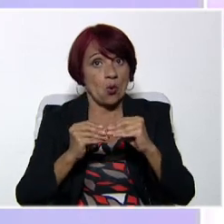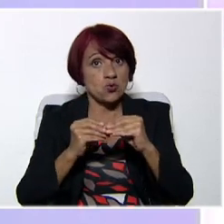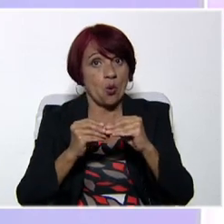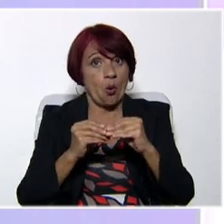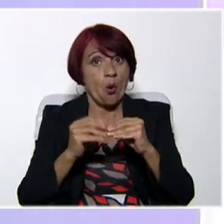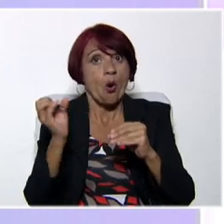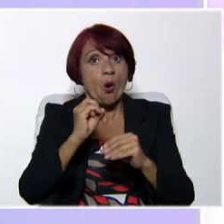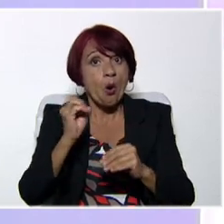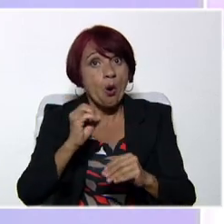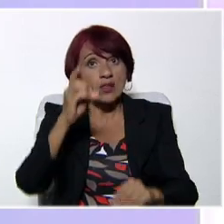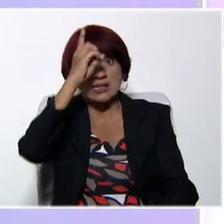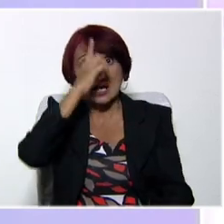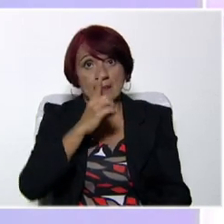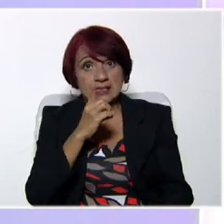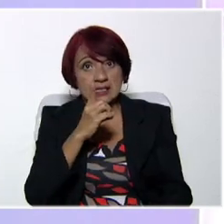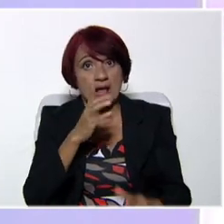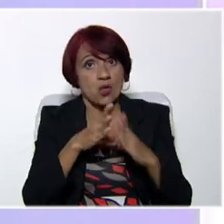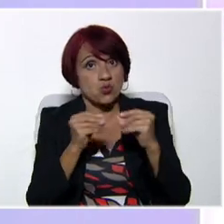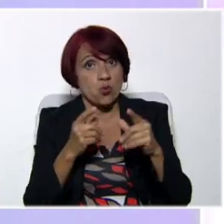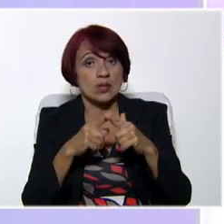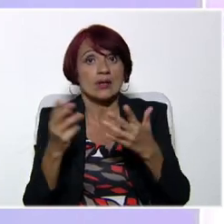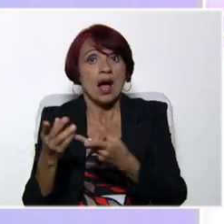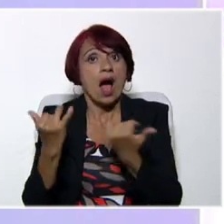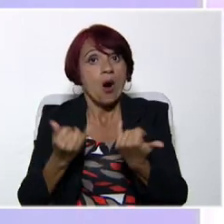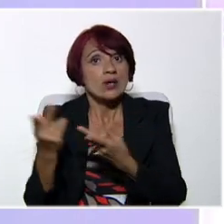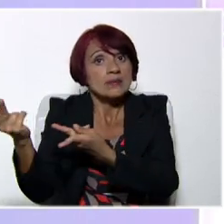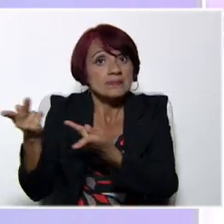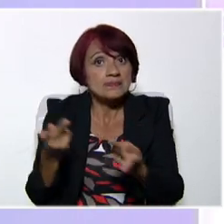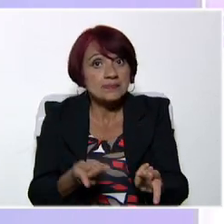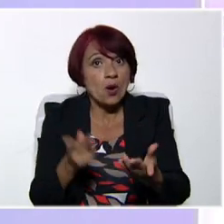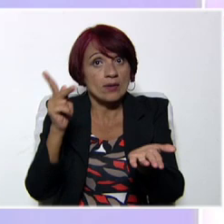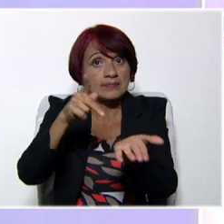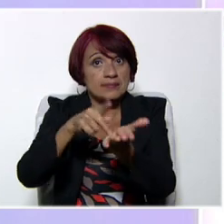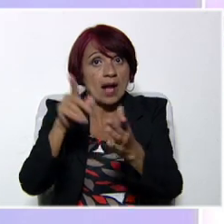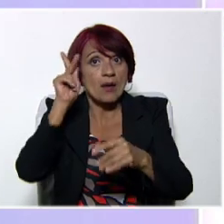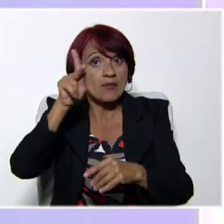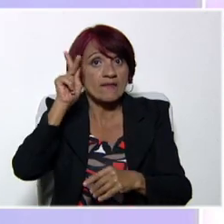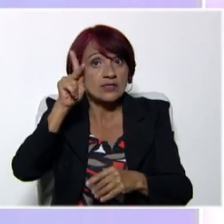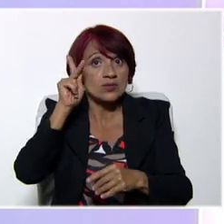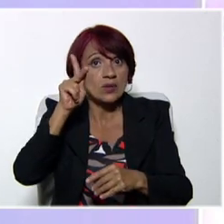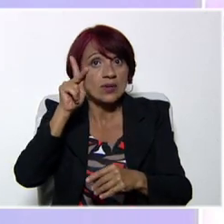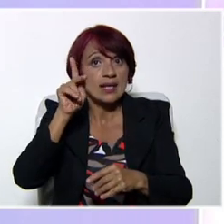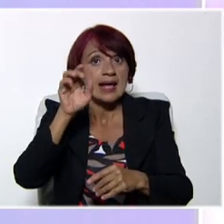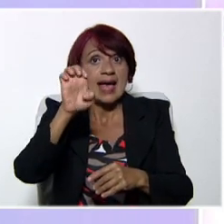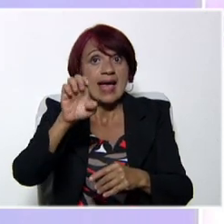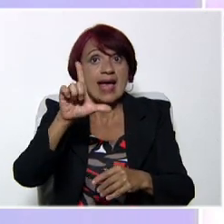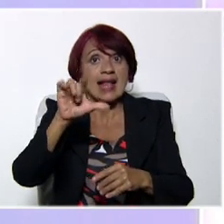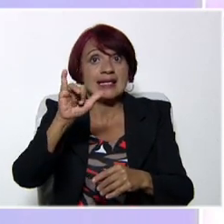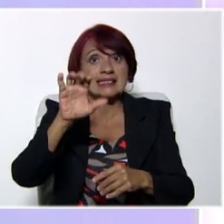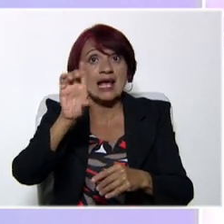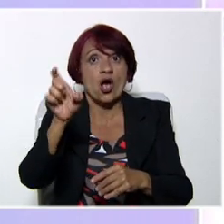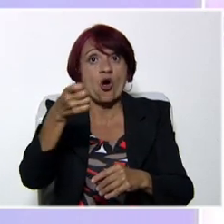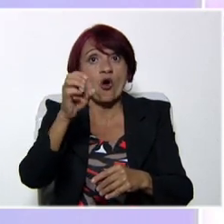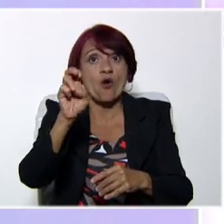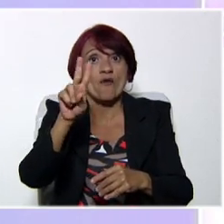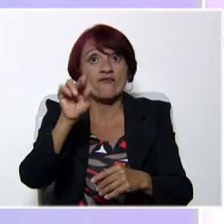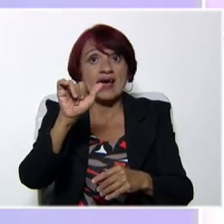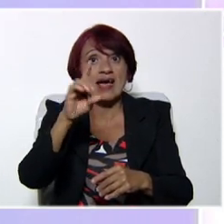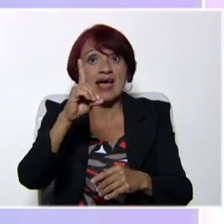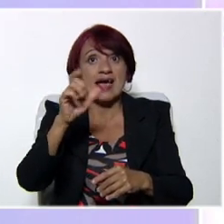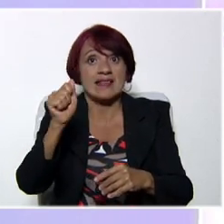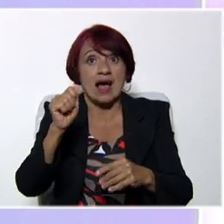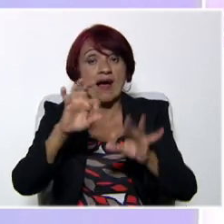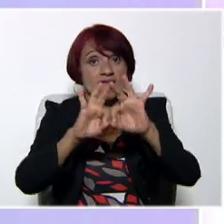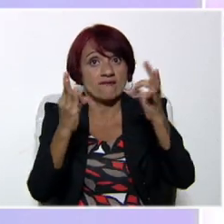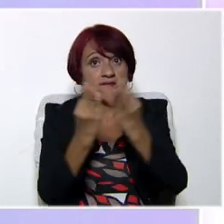o discapacidad. Así que vamos a recibir de inmediato a nuestra profesora Elisetti de Gubella en el C principal de